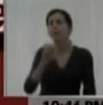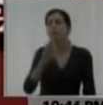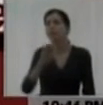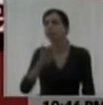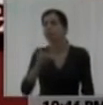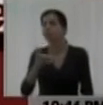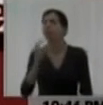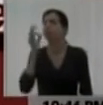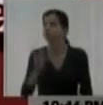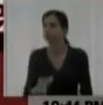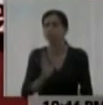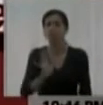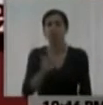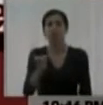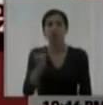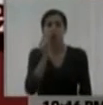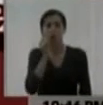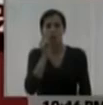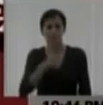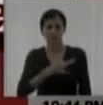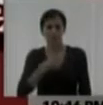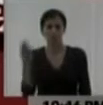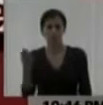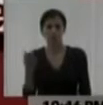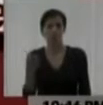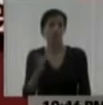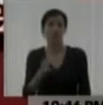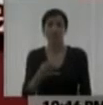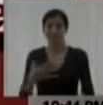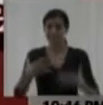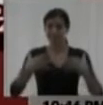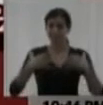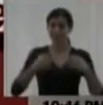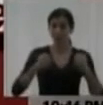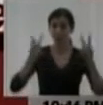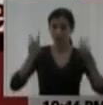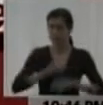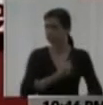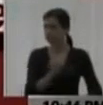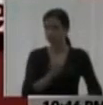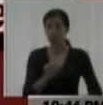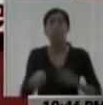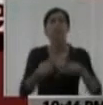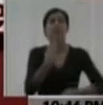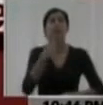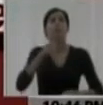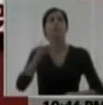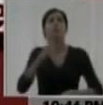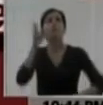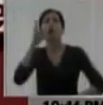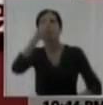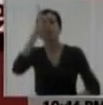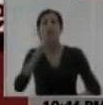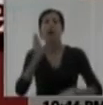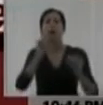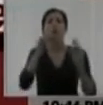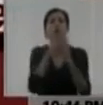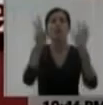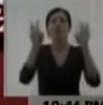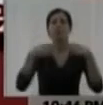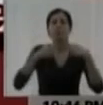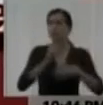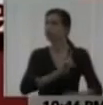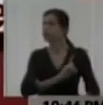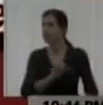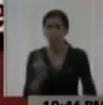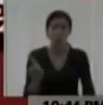Fueron a hablar de Odebrecht. Porque este caballero... Olvídense de razones de salud. Porque mañana dicen que es por razones de salud. O seguro ya lo están diciendo. Es